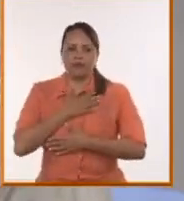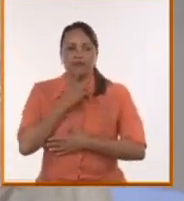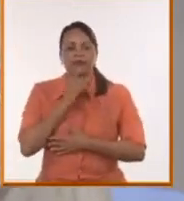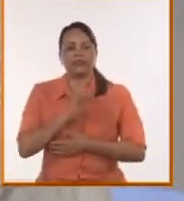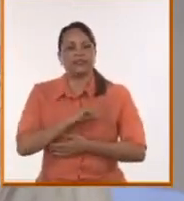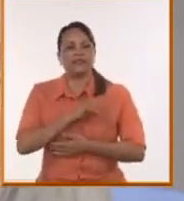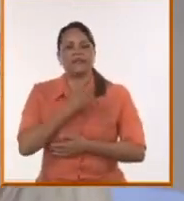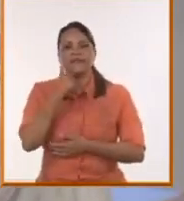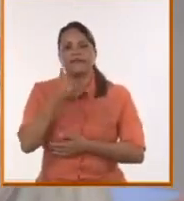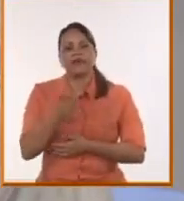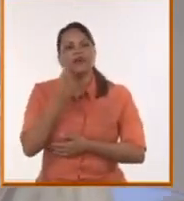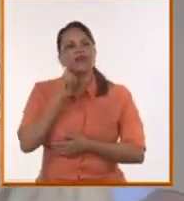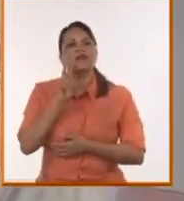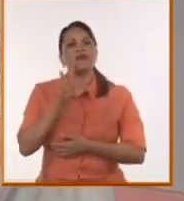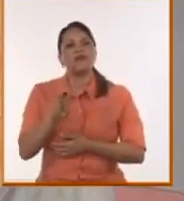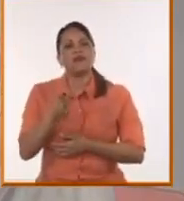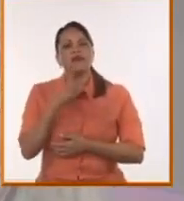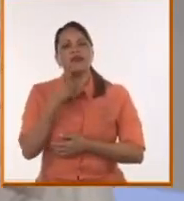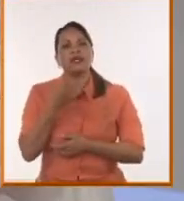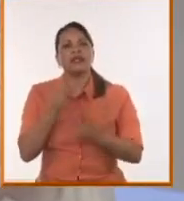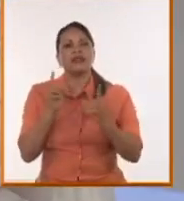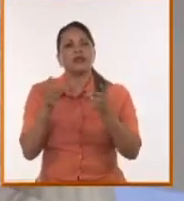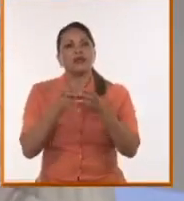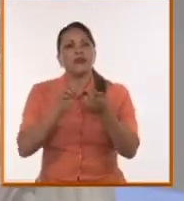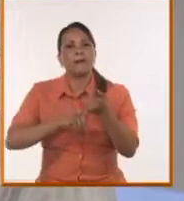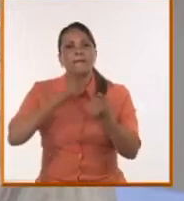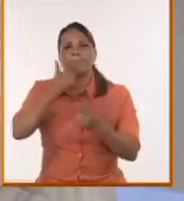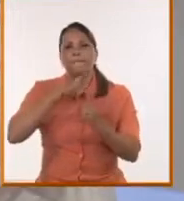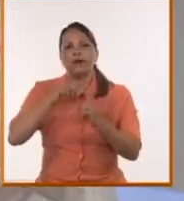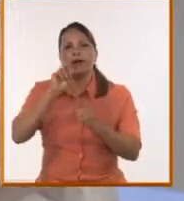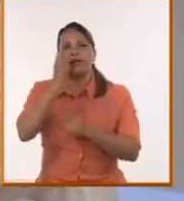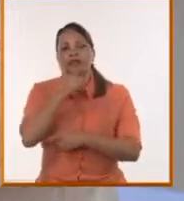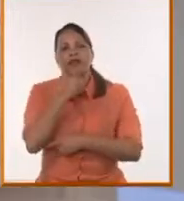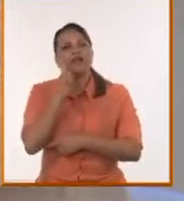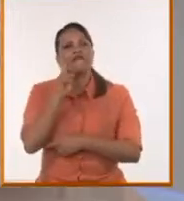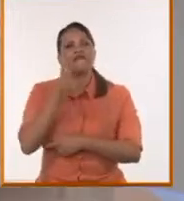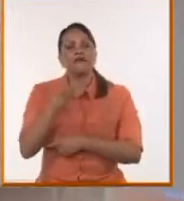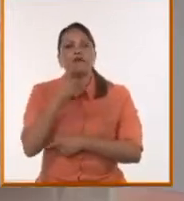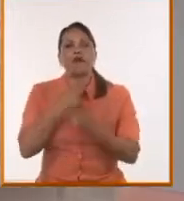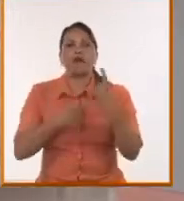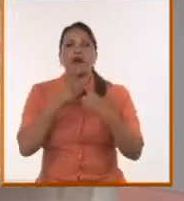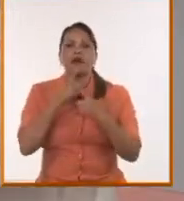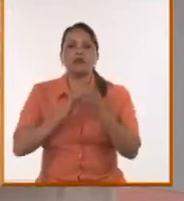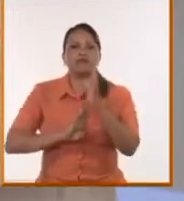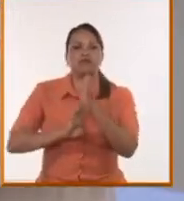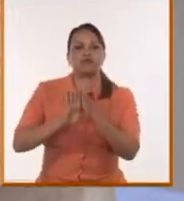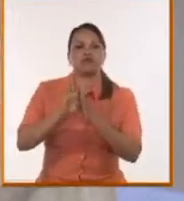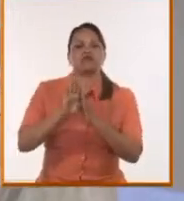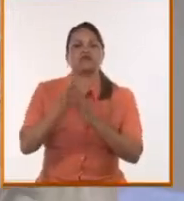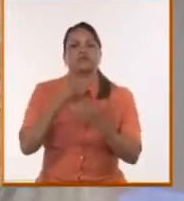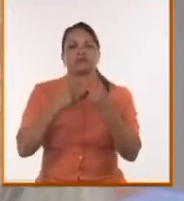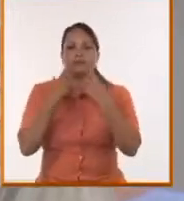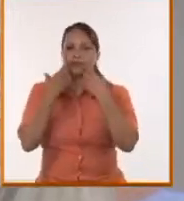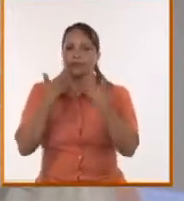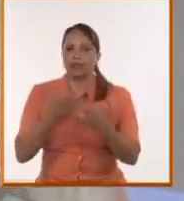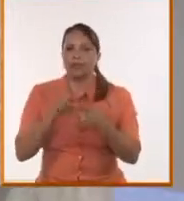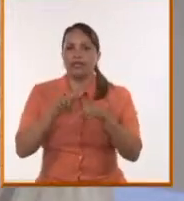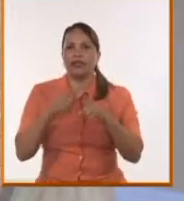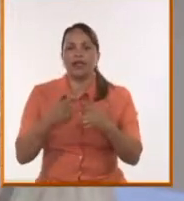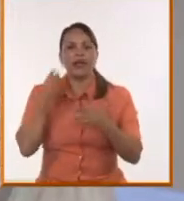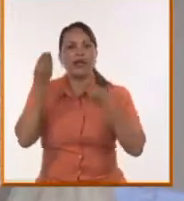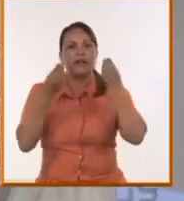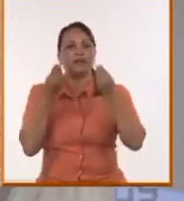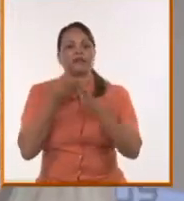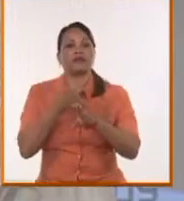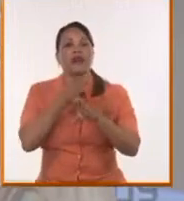estado viendo en el coloquio Patria en estos años es justamente una avanzada de algo que inició como una iniciativa necesaria de un análisis